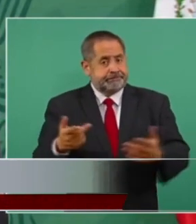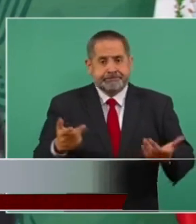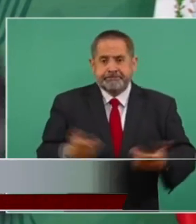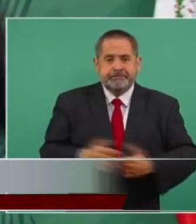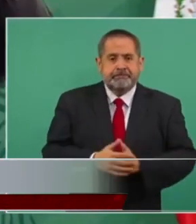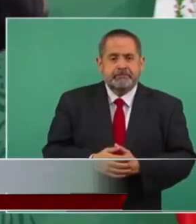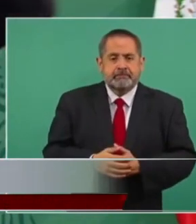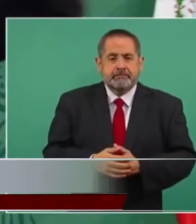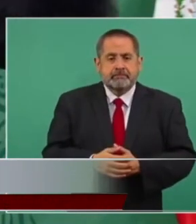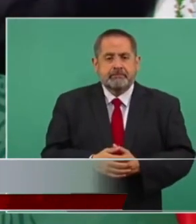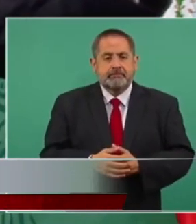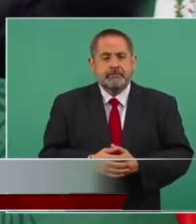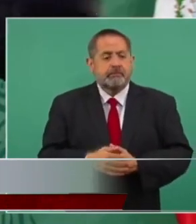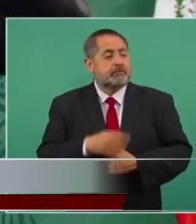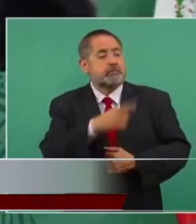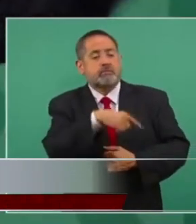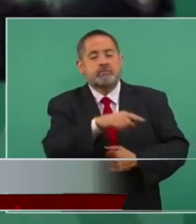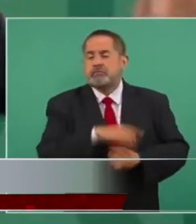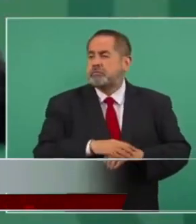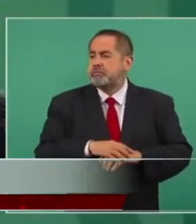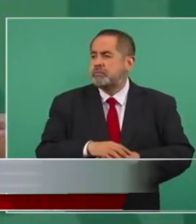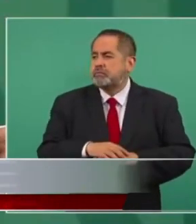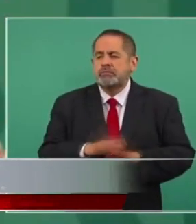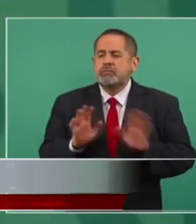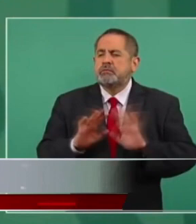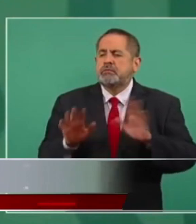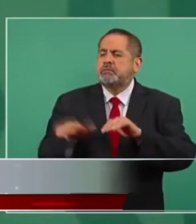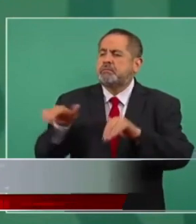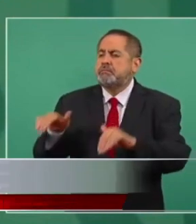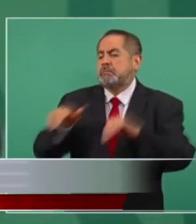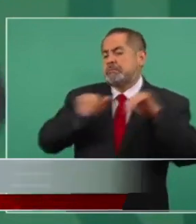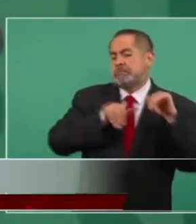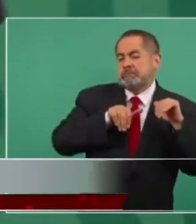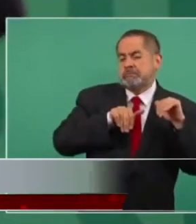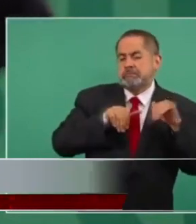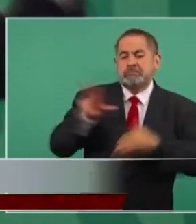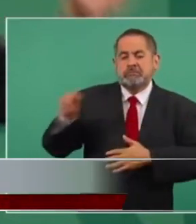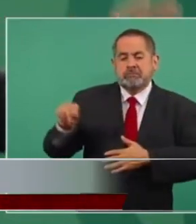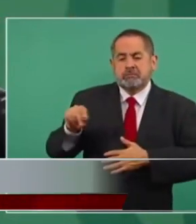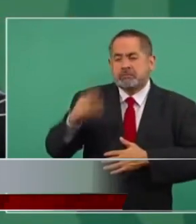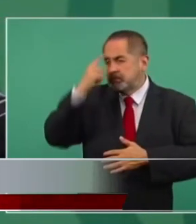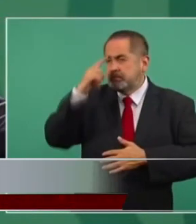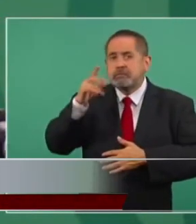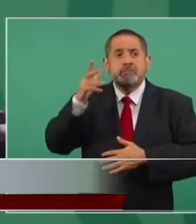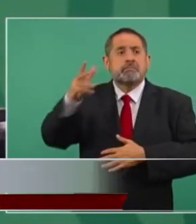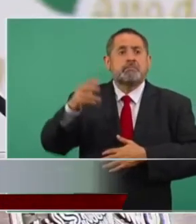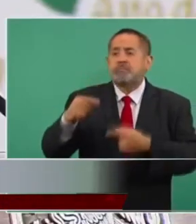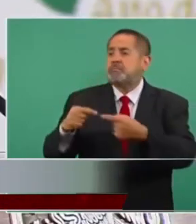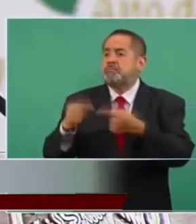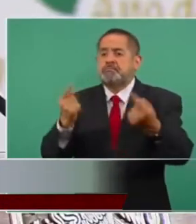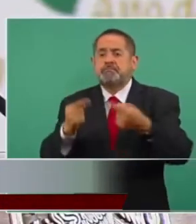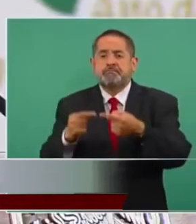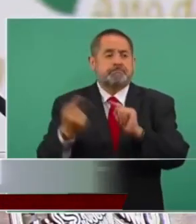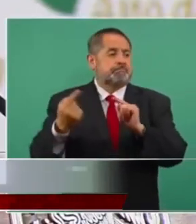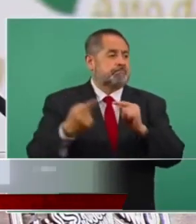dice no porque se va a polarizar México